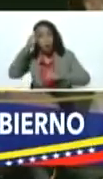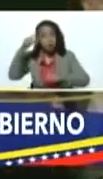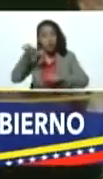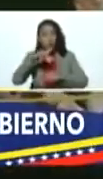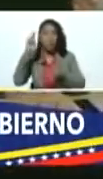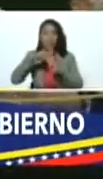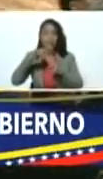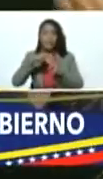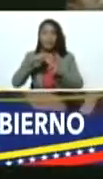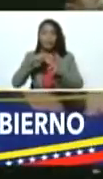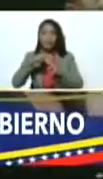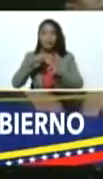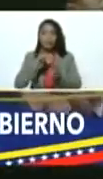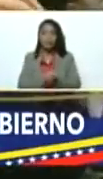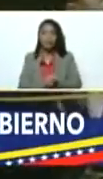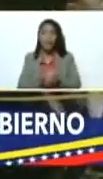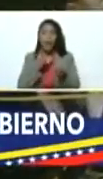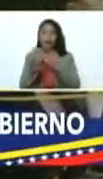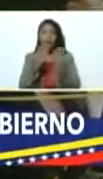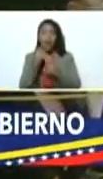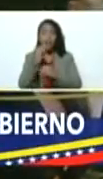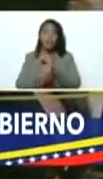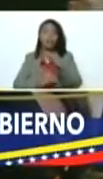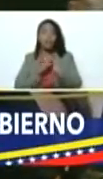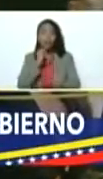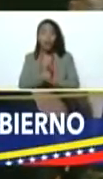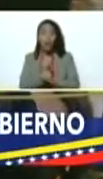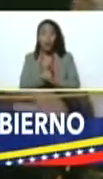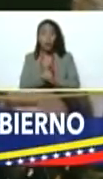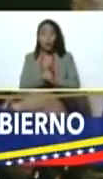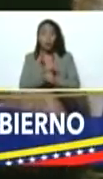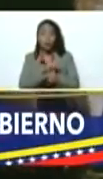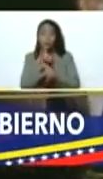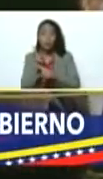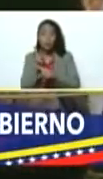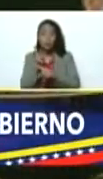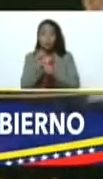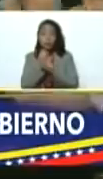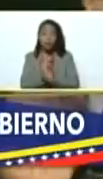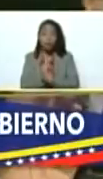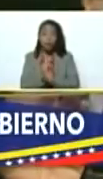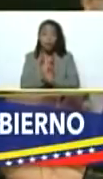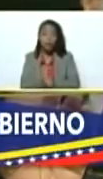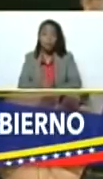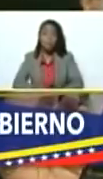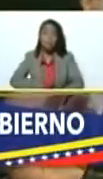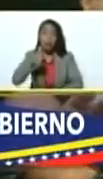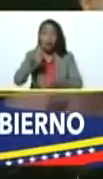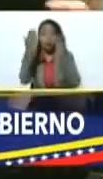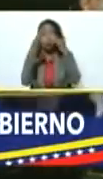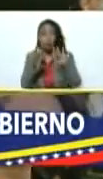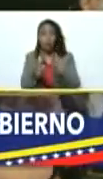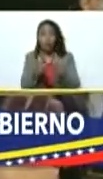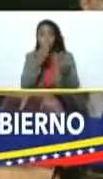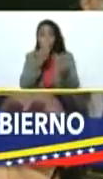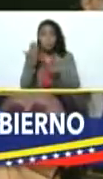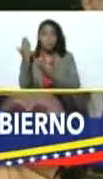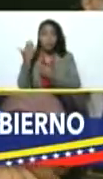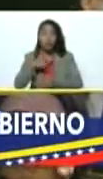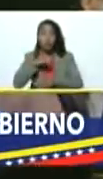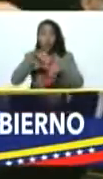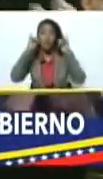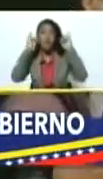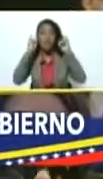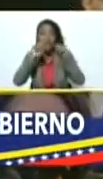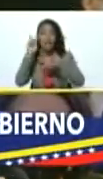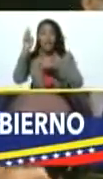Y la feria internacional de San Sebastián realmente es esperada en Táchira más que la Navidad. Así que estamos de fiesta en